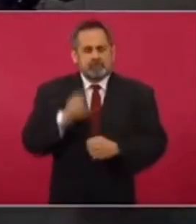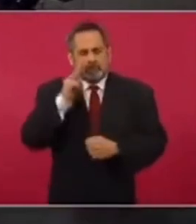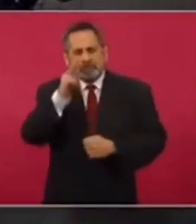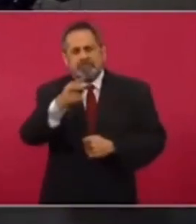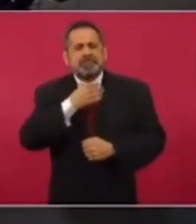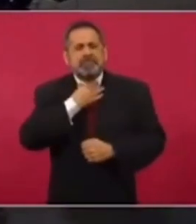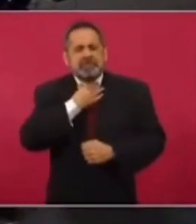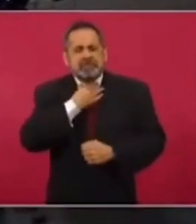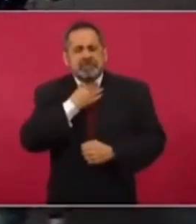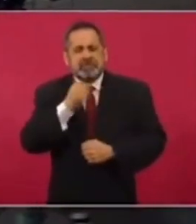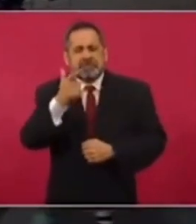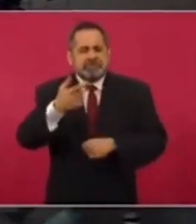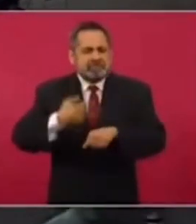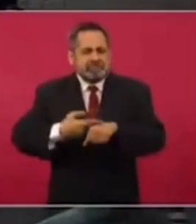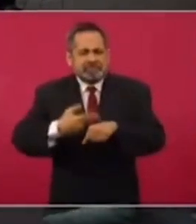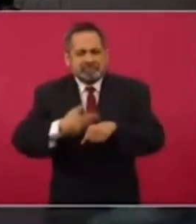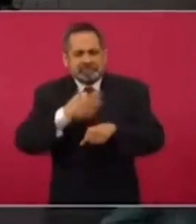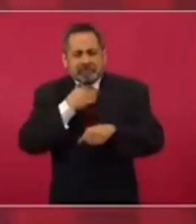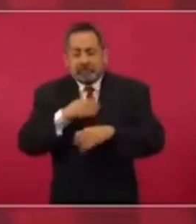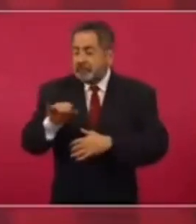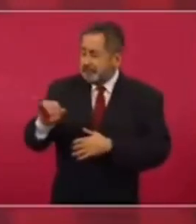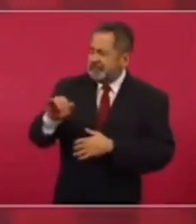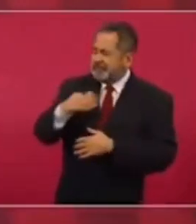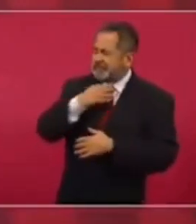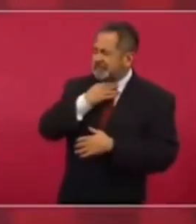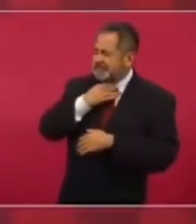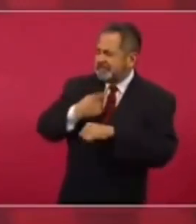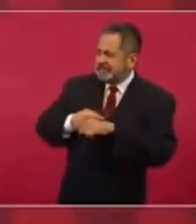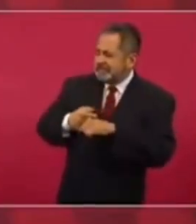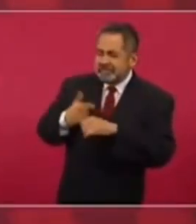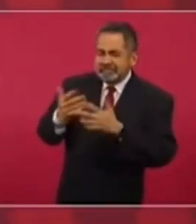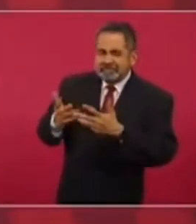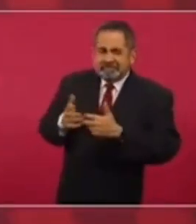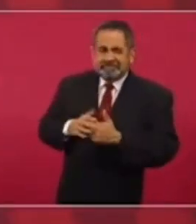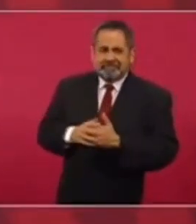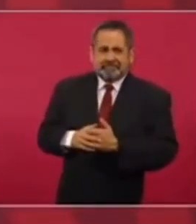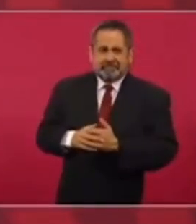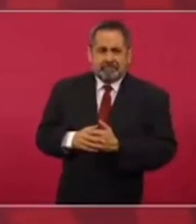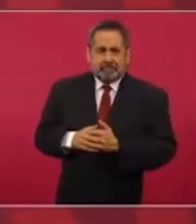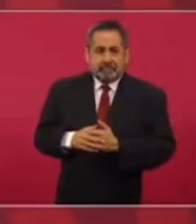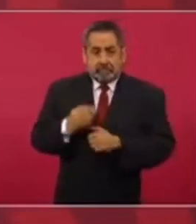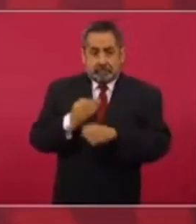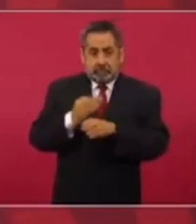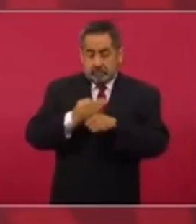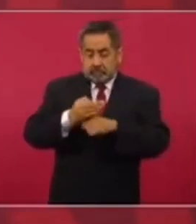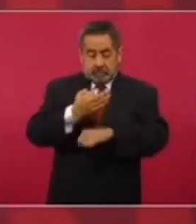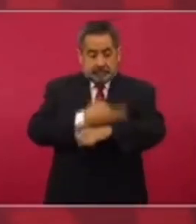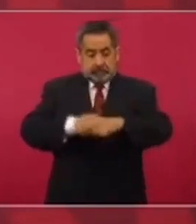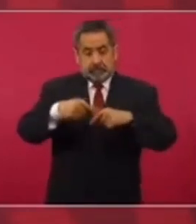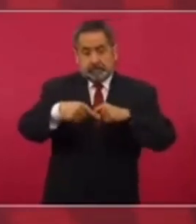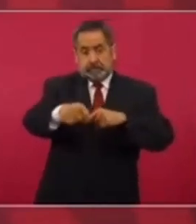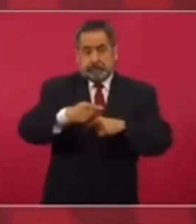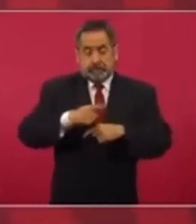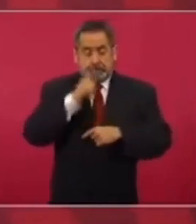ronco en el tema de... Sí, amanecí ronco. Sí, te puedo hablar un poco de eso. a hacer la prueba más tarde,